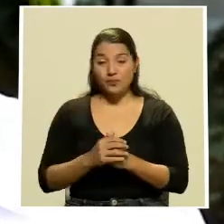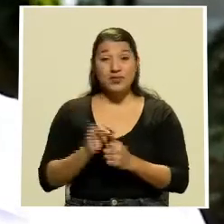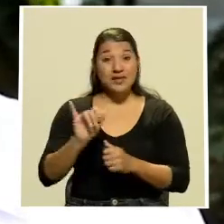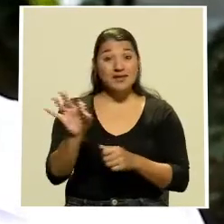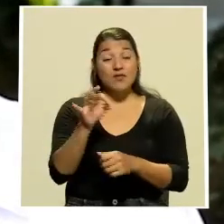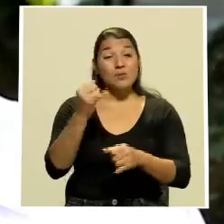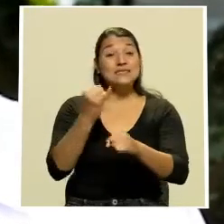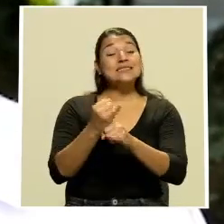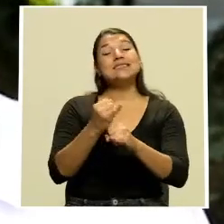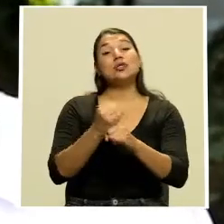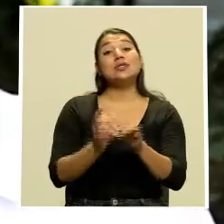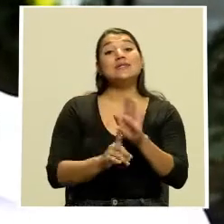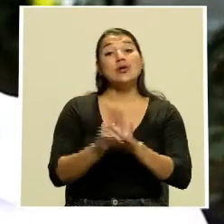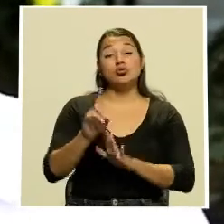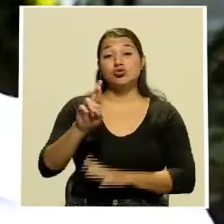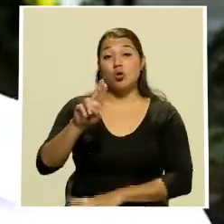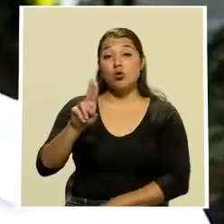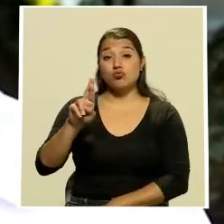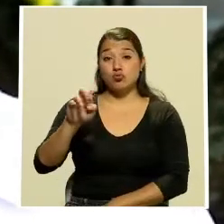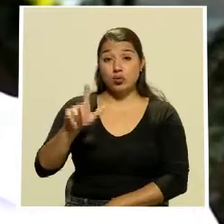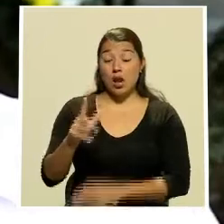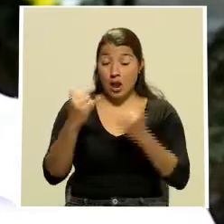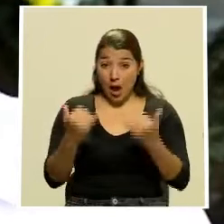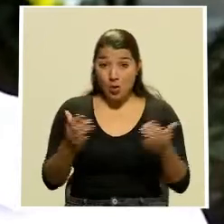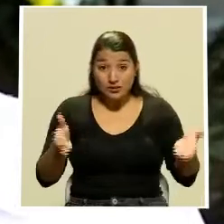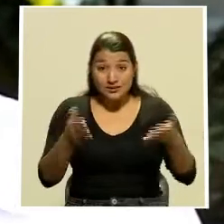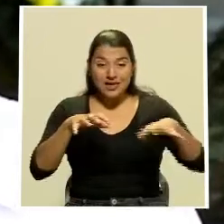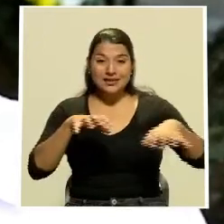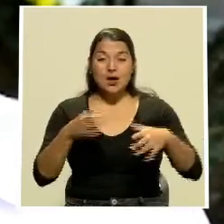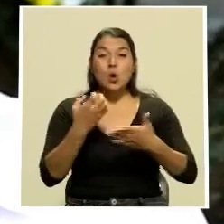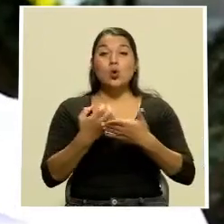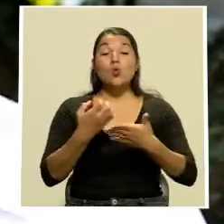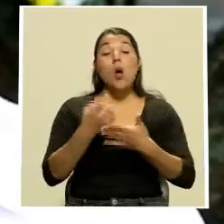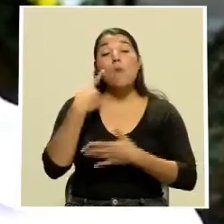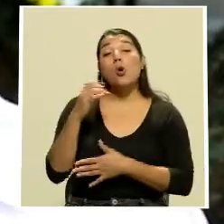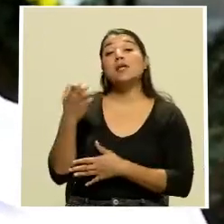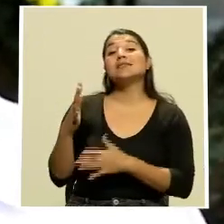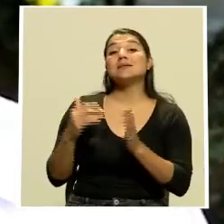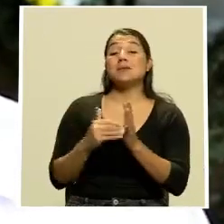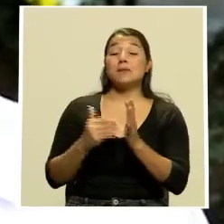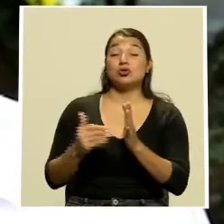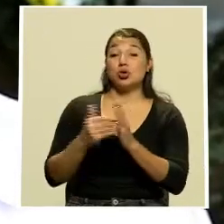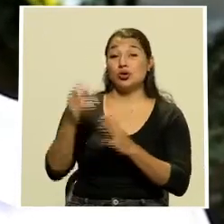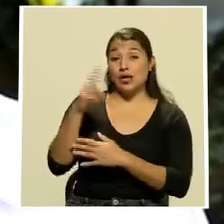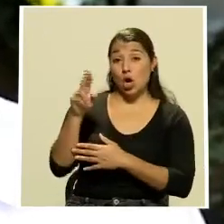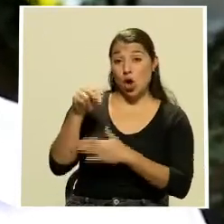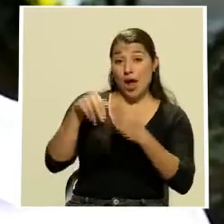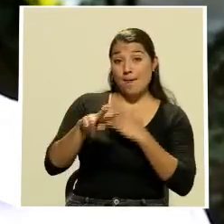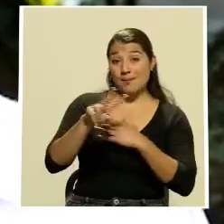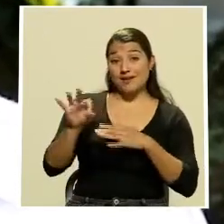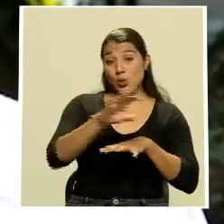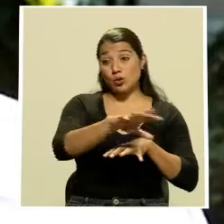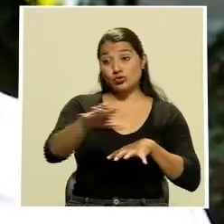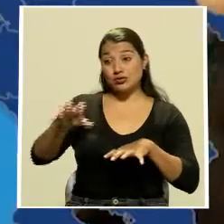Desarrollo Rural, por medio de Motor Rural, está impulsando actividades económicas por más de 15 mil millones de colones en los 29 territorios